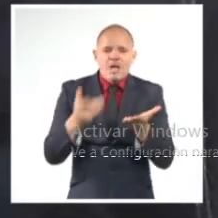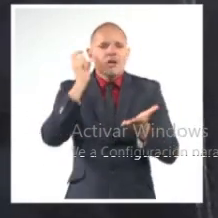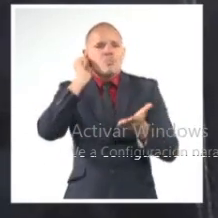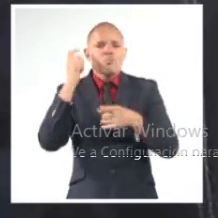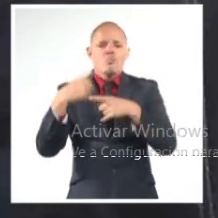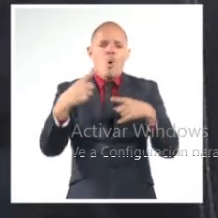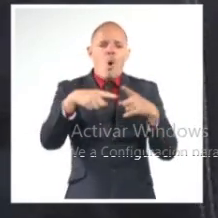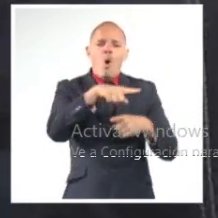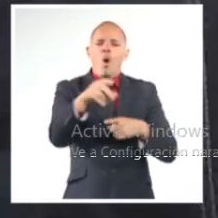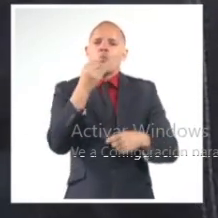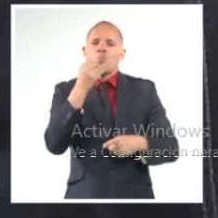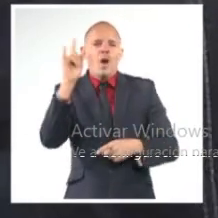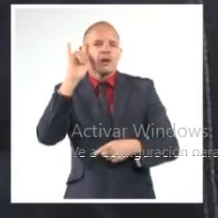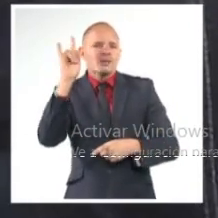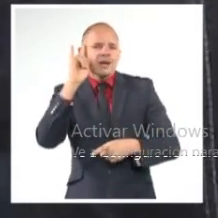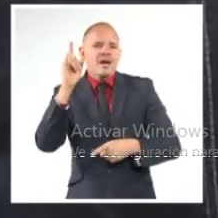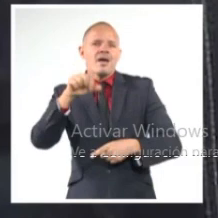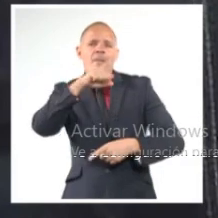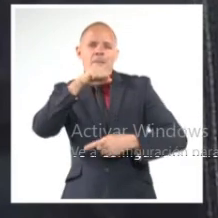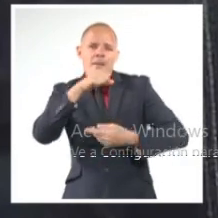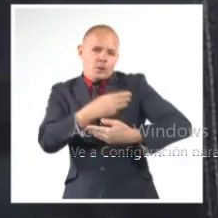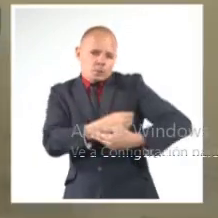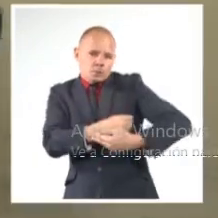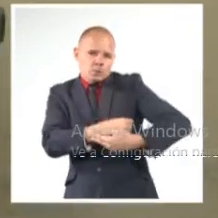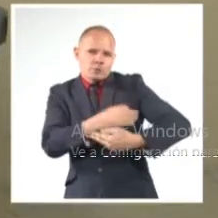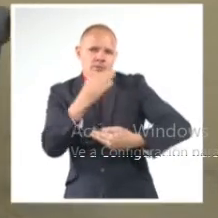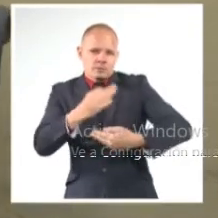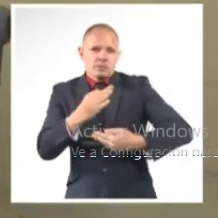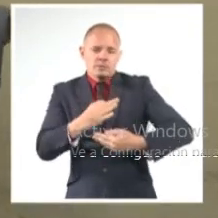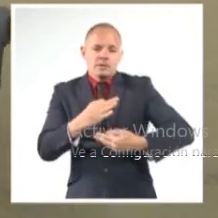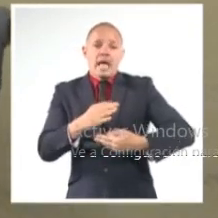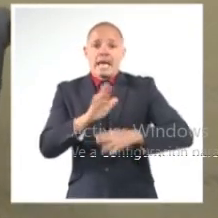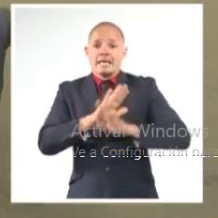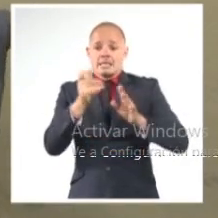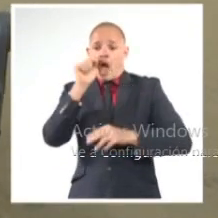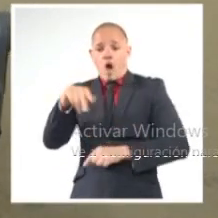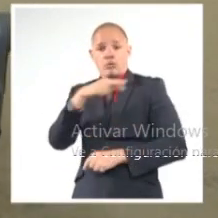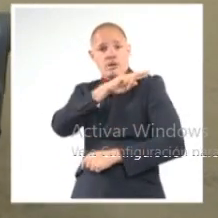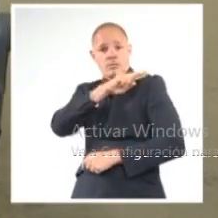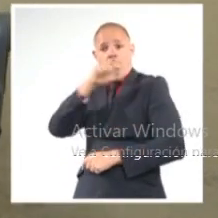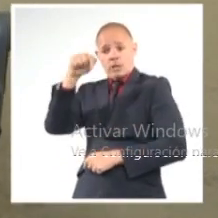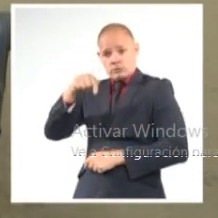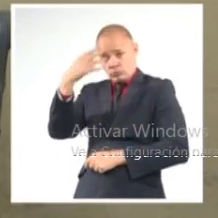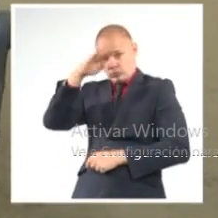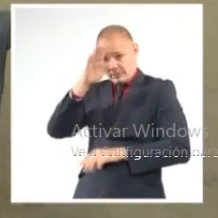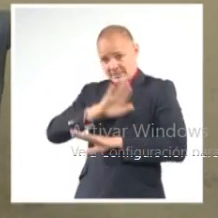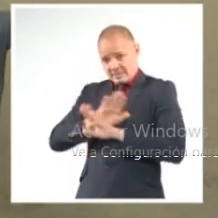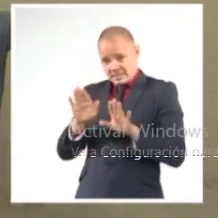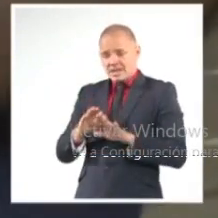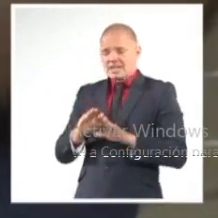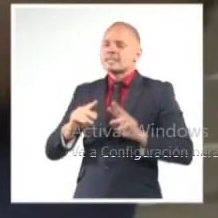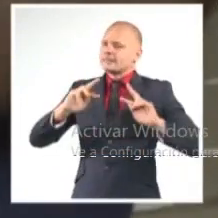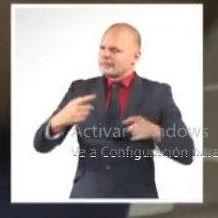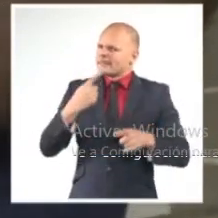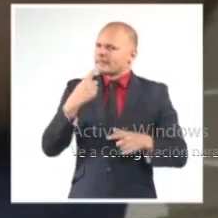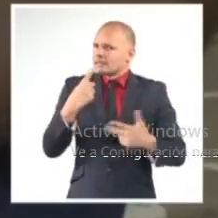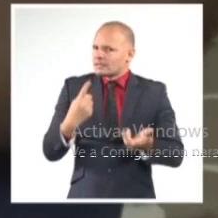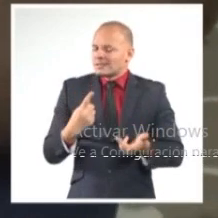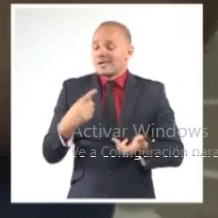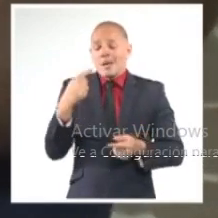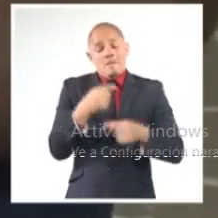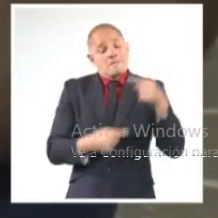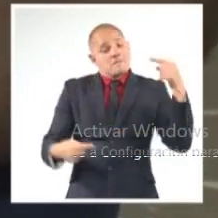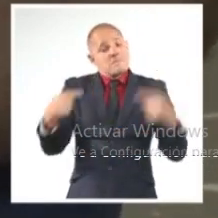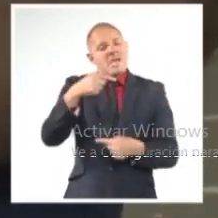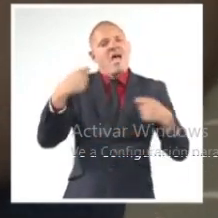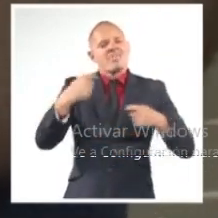bebés en el mundo. El coordinador de UNICEF en la Mayor de las Antillas, Dr. Dagoberto Rivera, recalcó que la lactancia materna